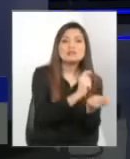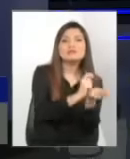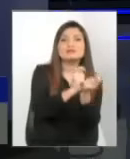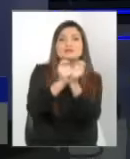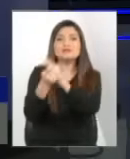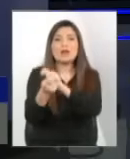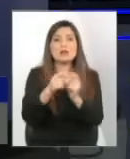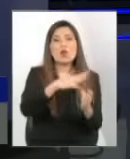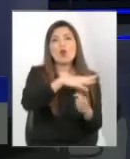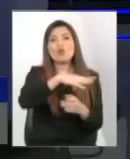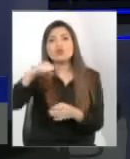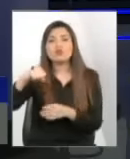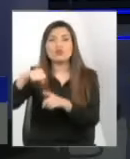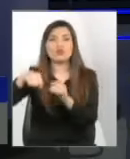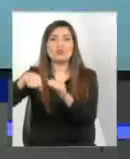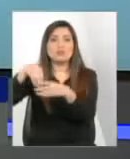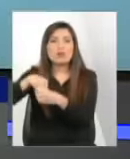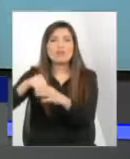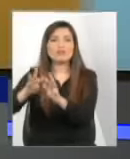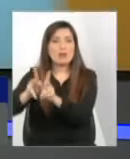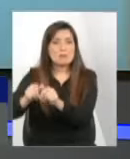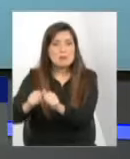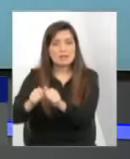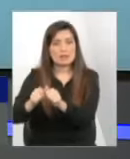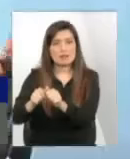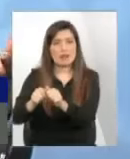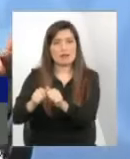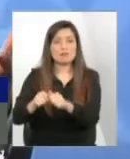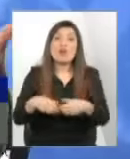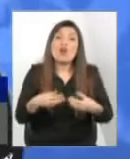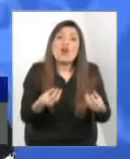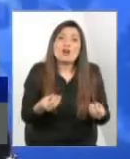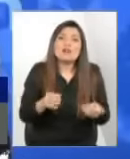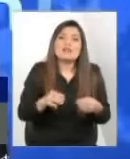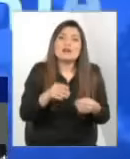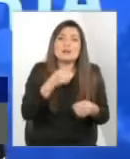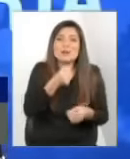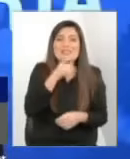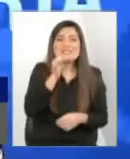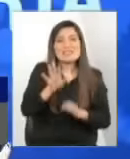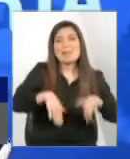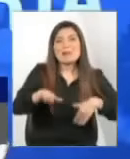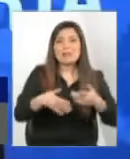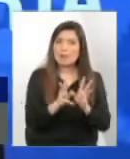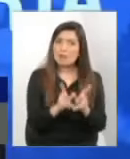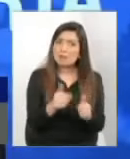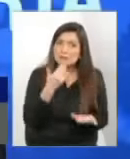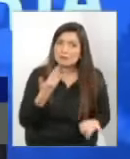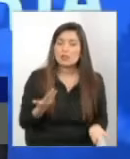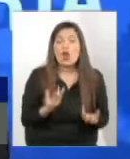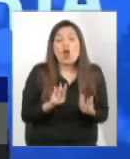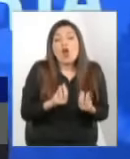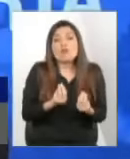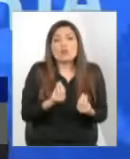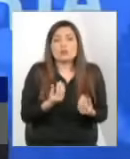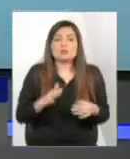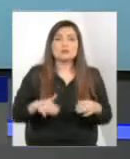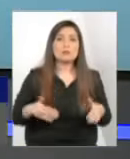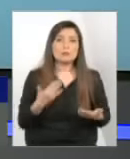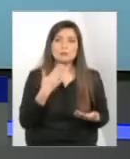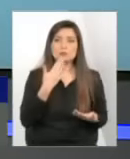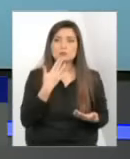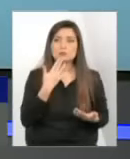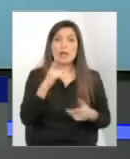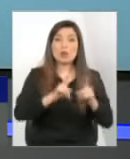y eso tampoco está... Depende de familia también. Pero es hay trabajar con ellos justamente. Hay que distinguir con qué familia se hacer porque niños que